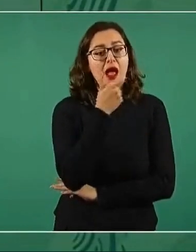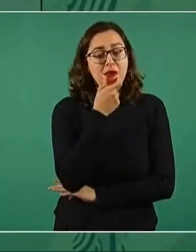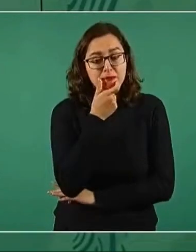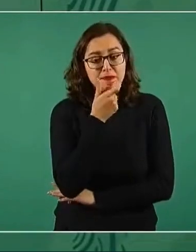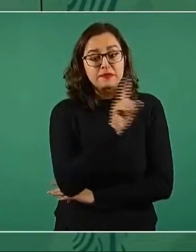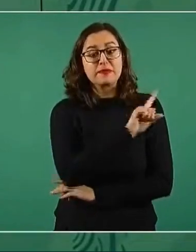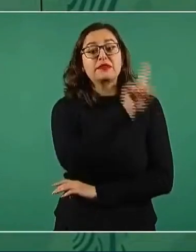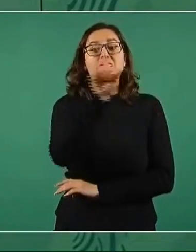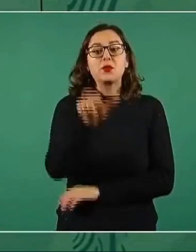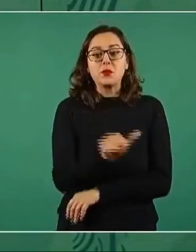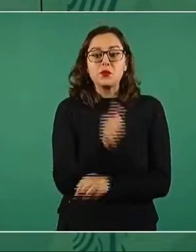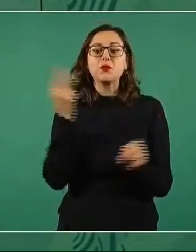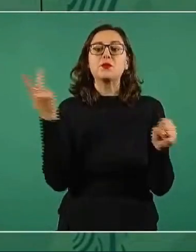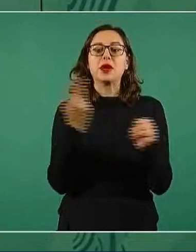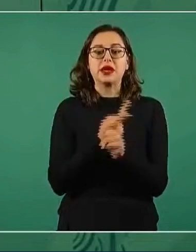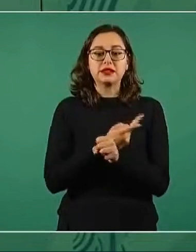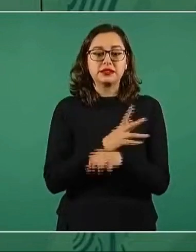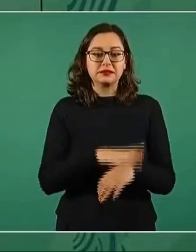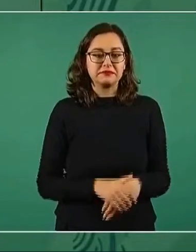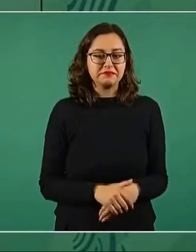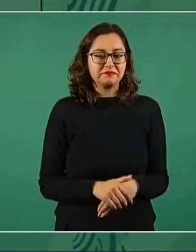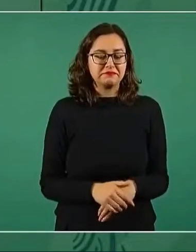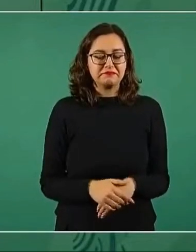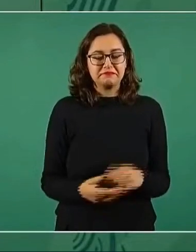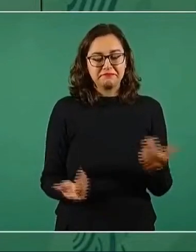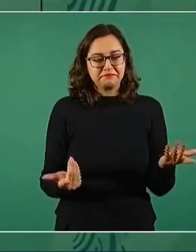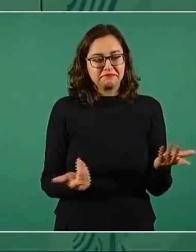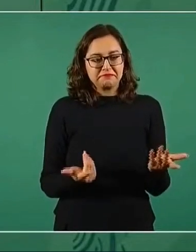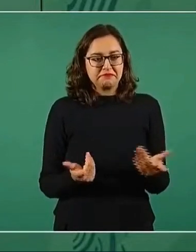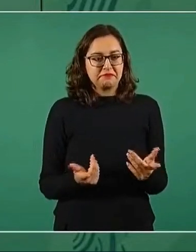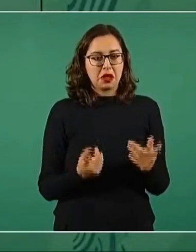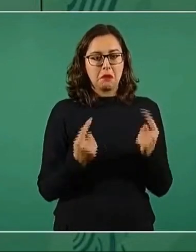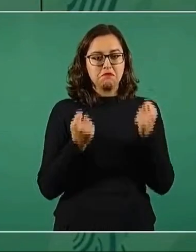de los templos violan los mandamientos.